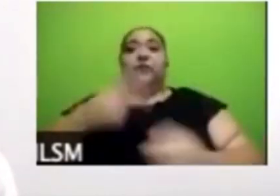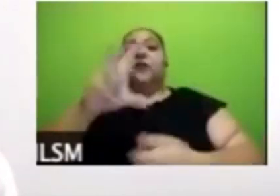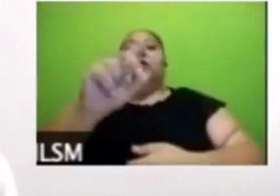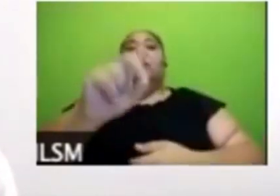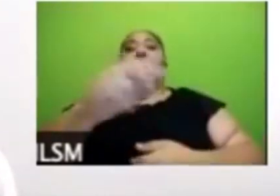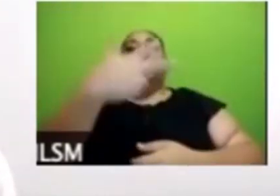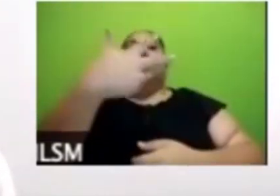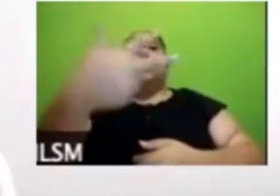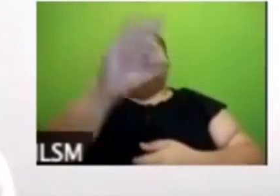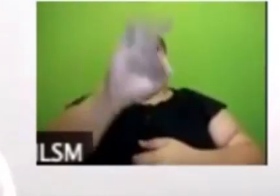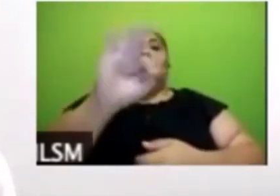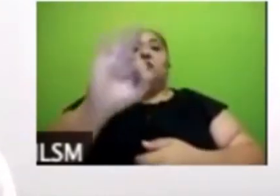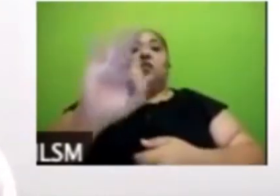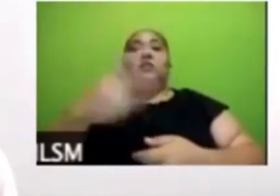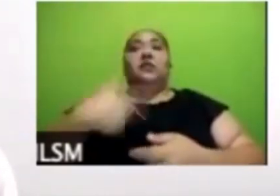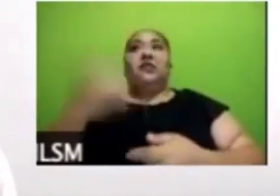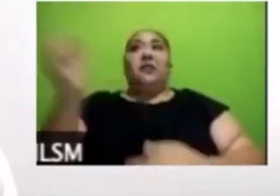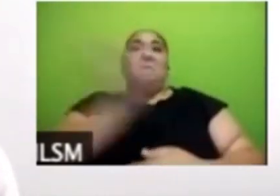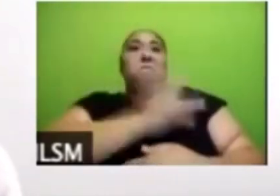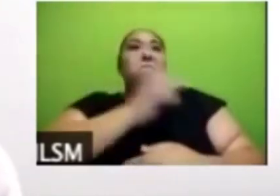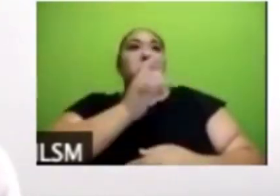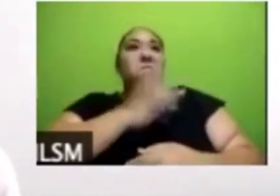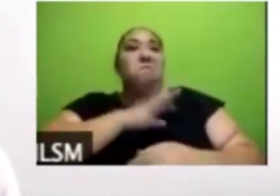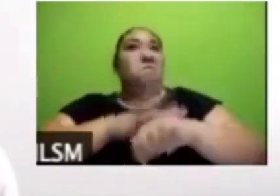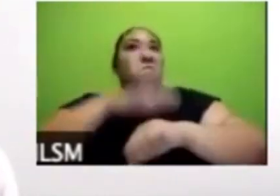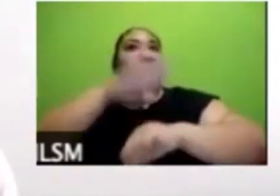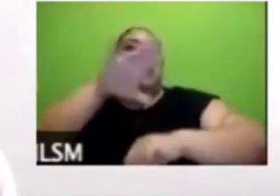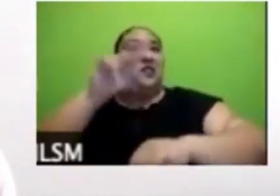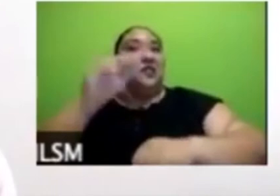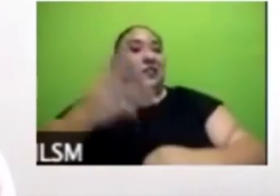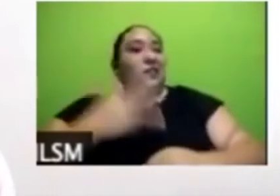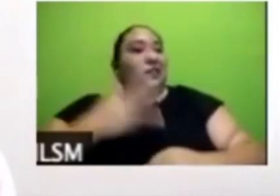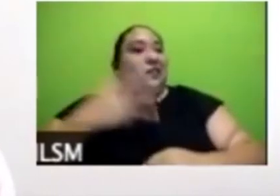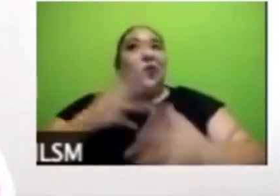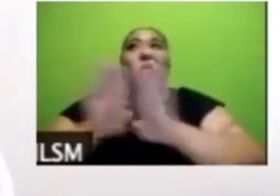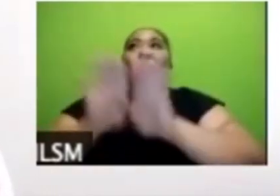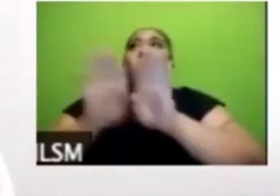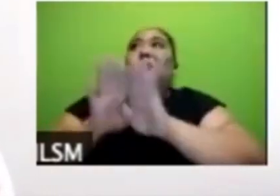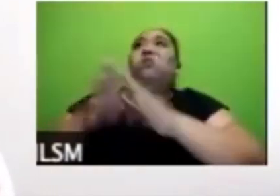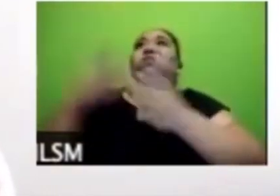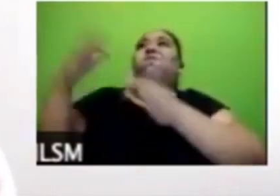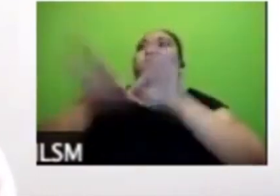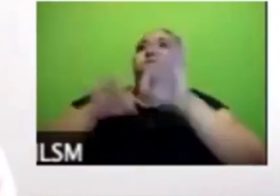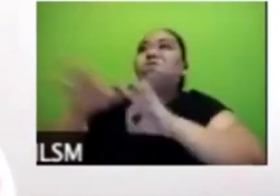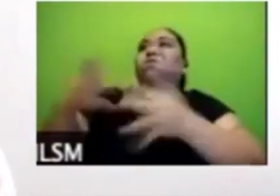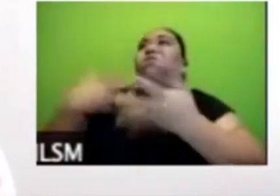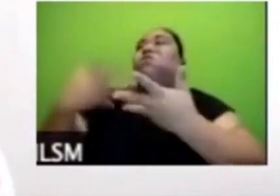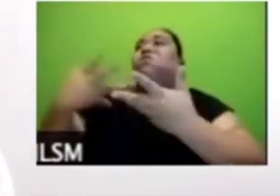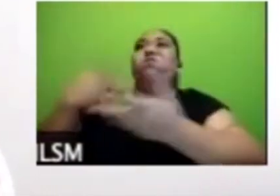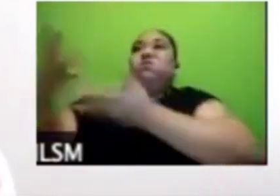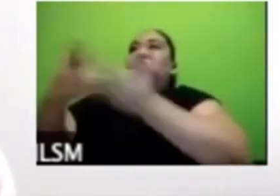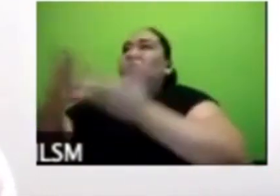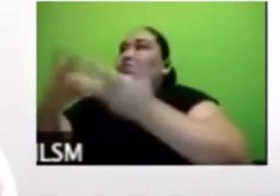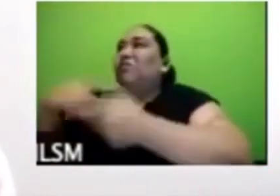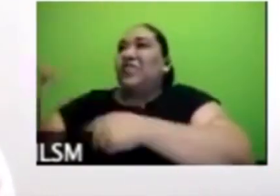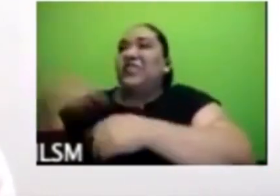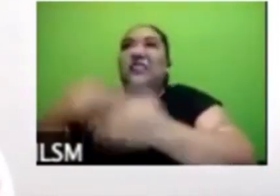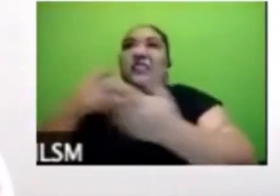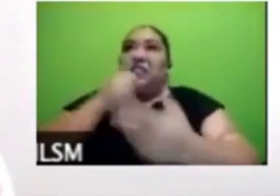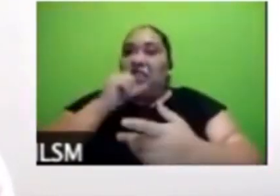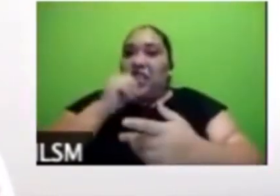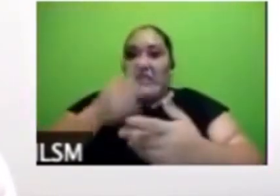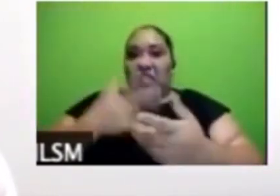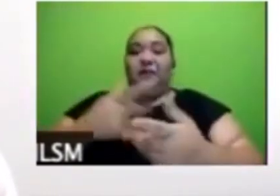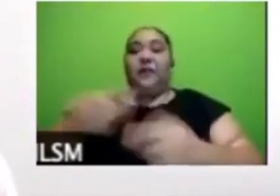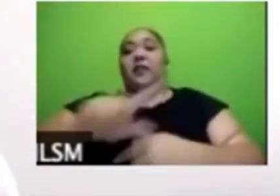necesidades básicas 36% nos dice que teme más contagiarse y 24% teme ambas